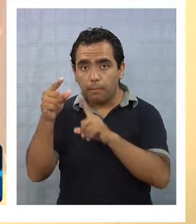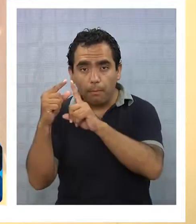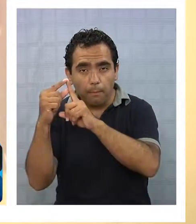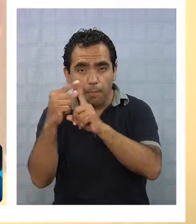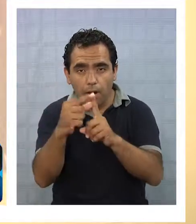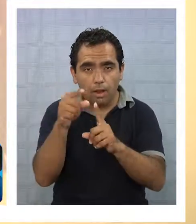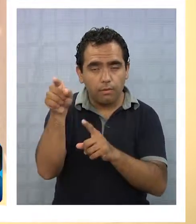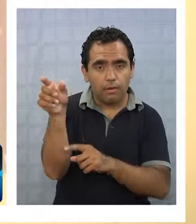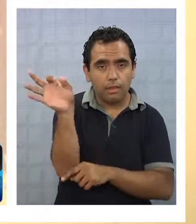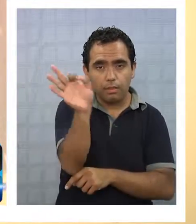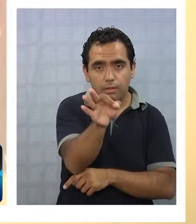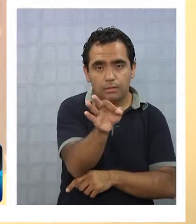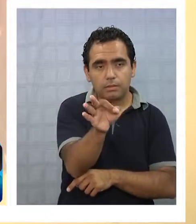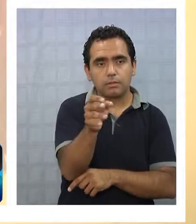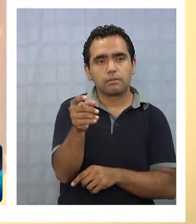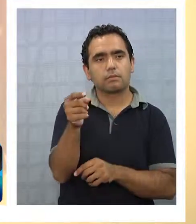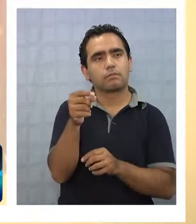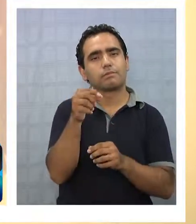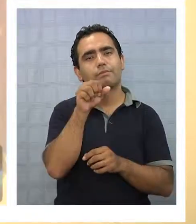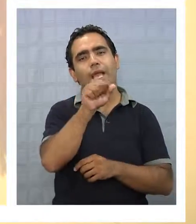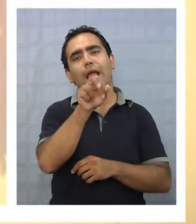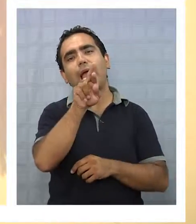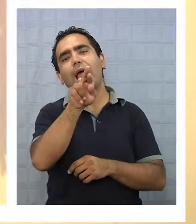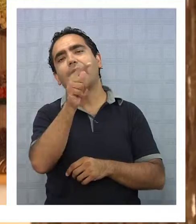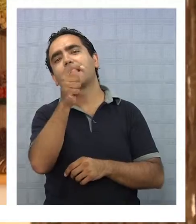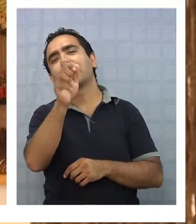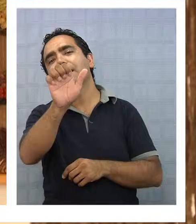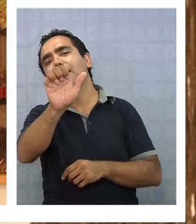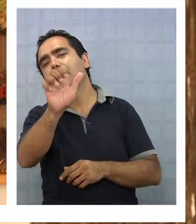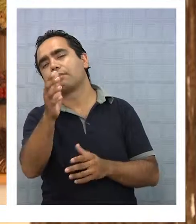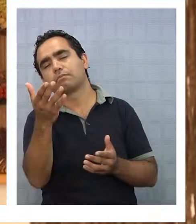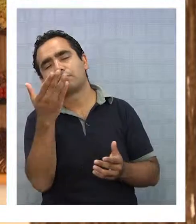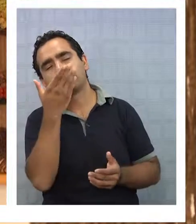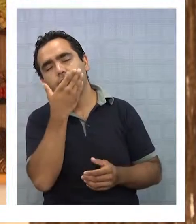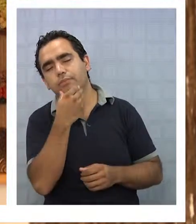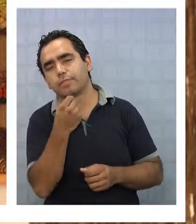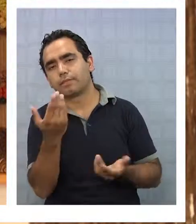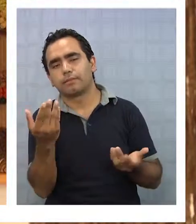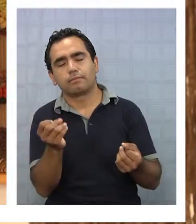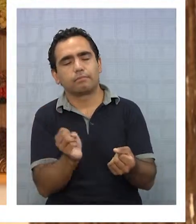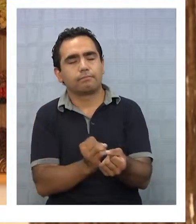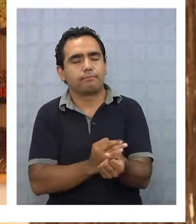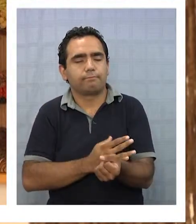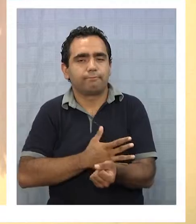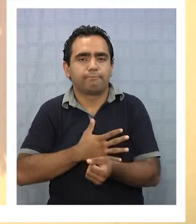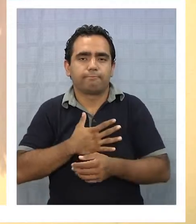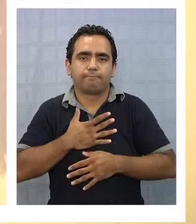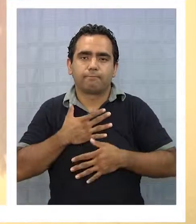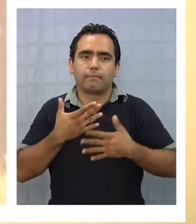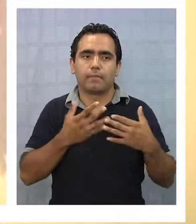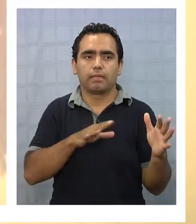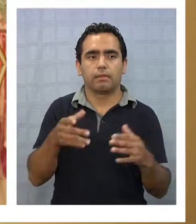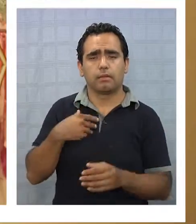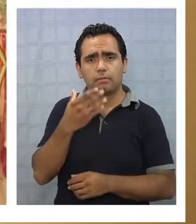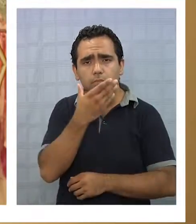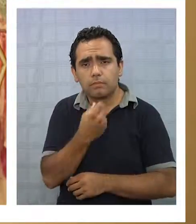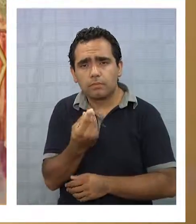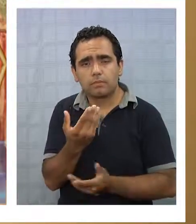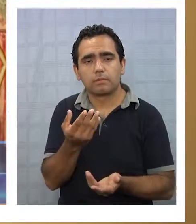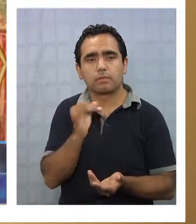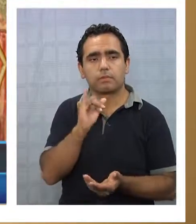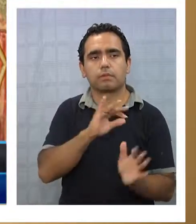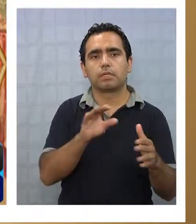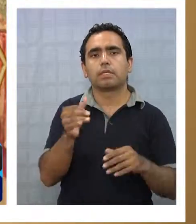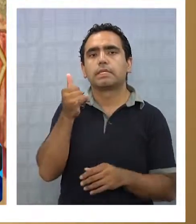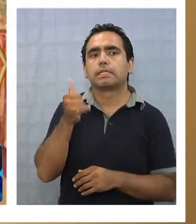ella, es un arte. Lo lleva en la sangre y hermoso, lindo. Siempre